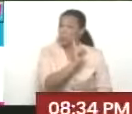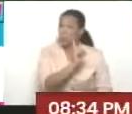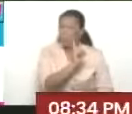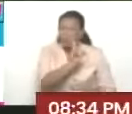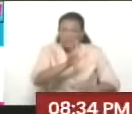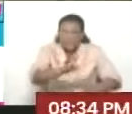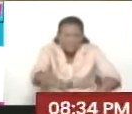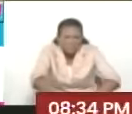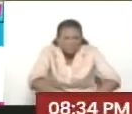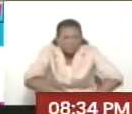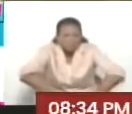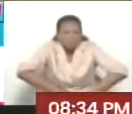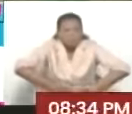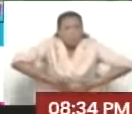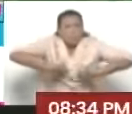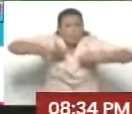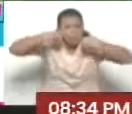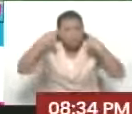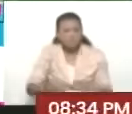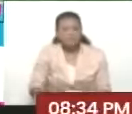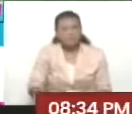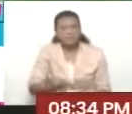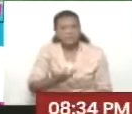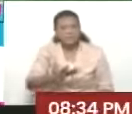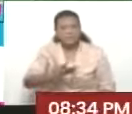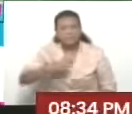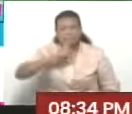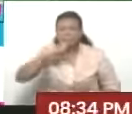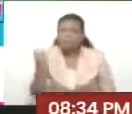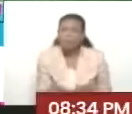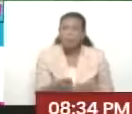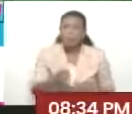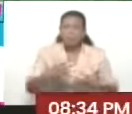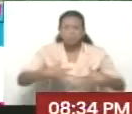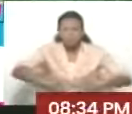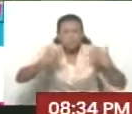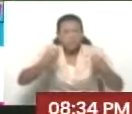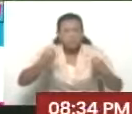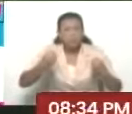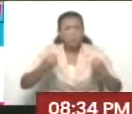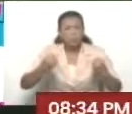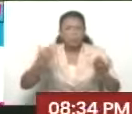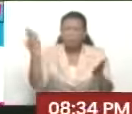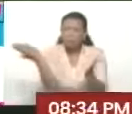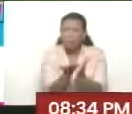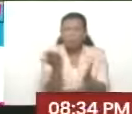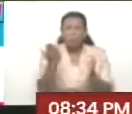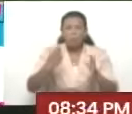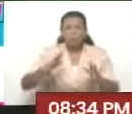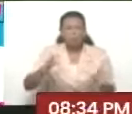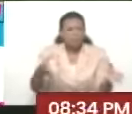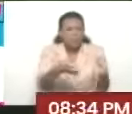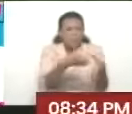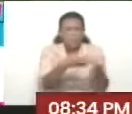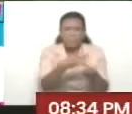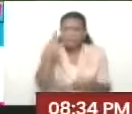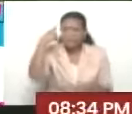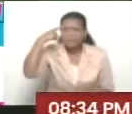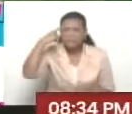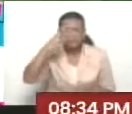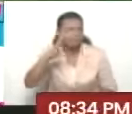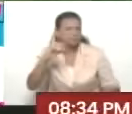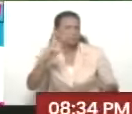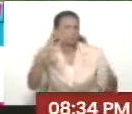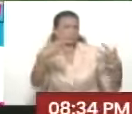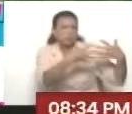Lo que se escucha en Venezuela es una voz de indignación contra los apellidos, descuartizadores de los apellidos, contra el